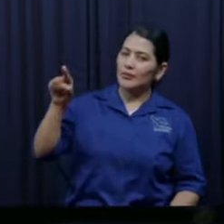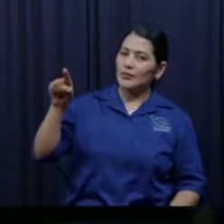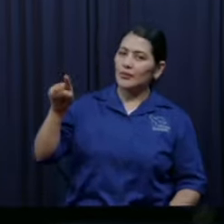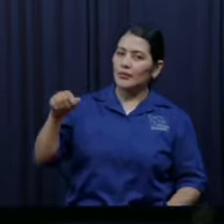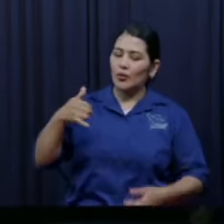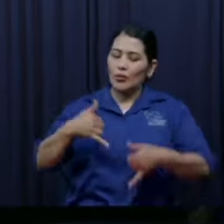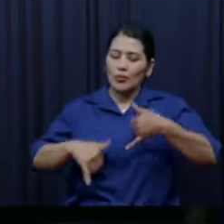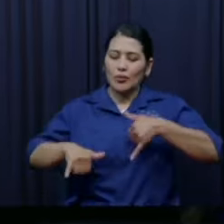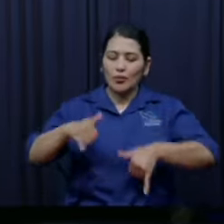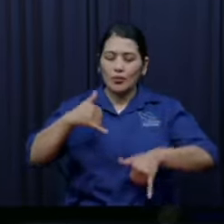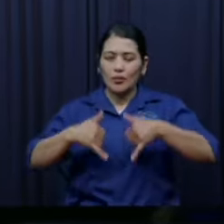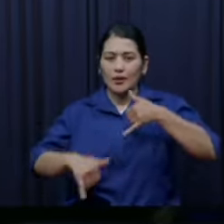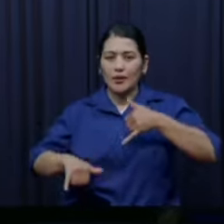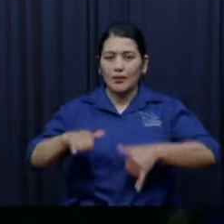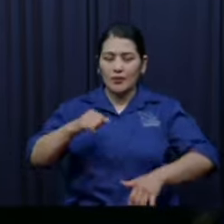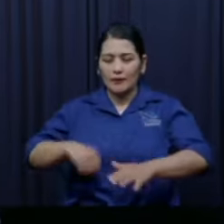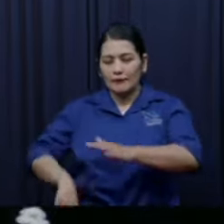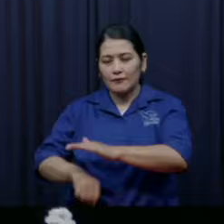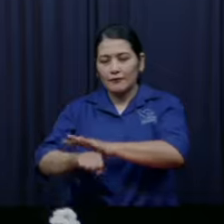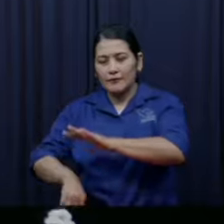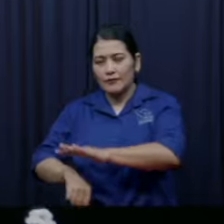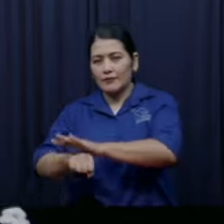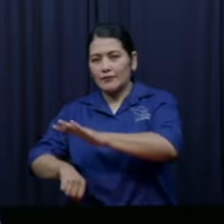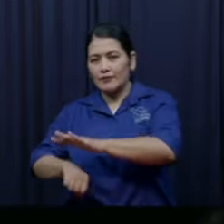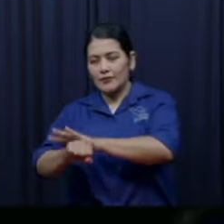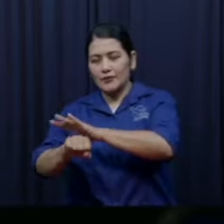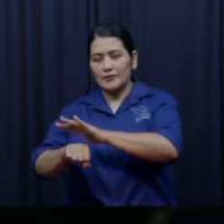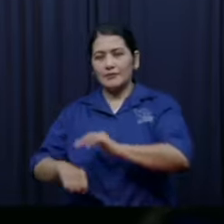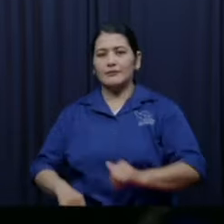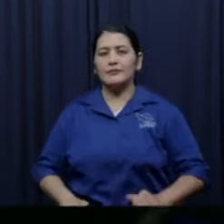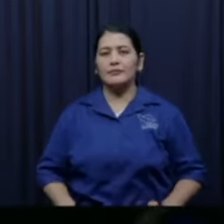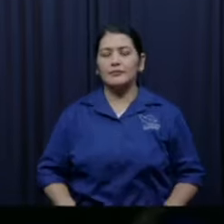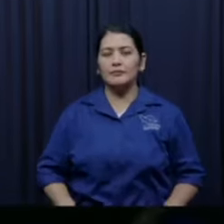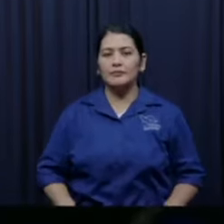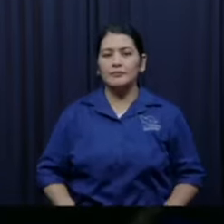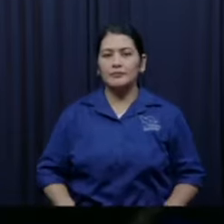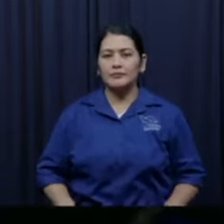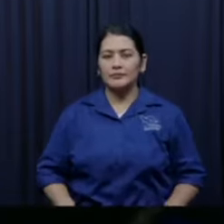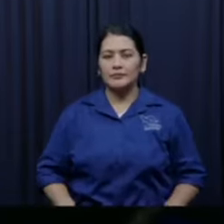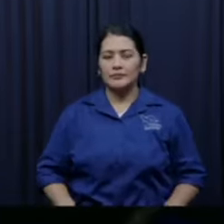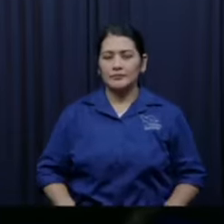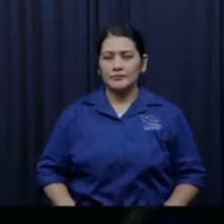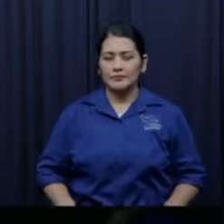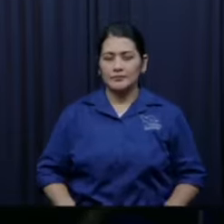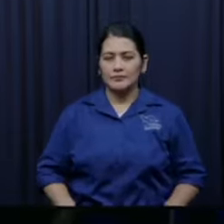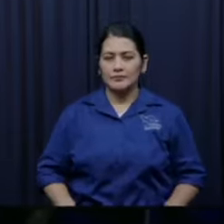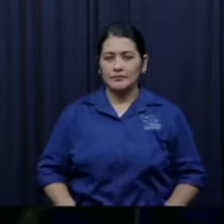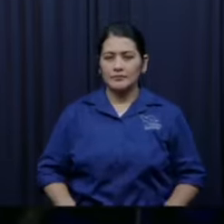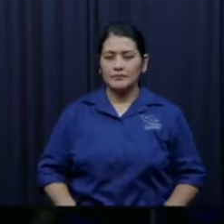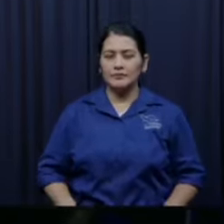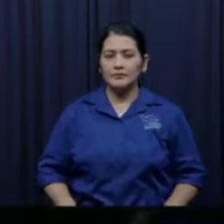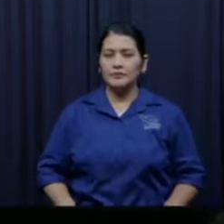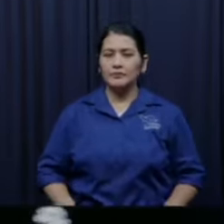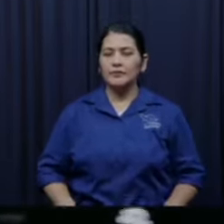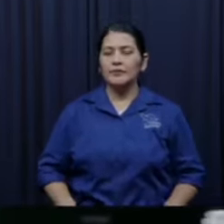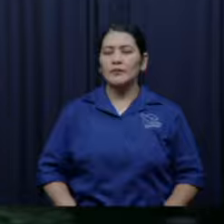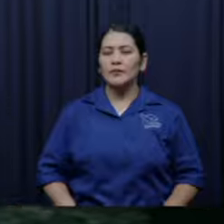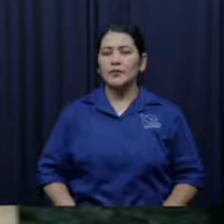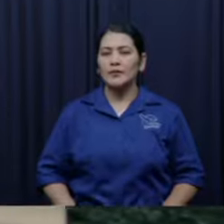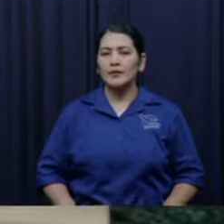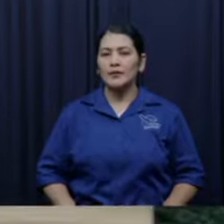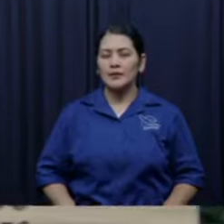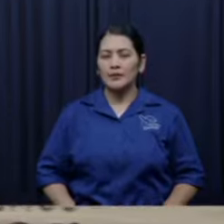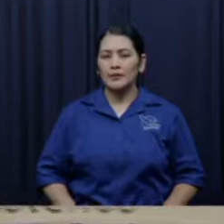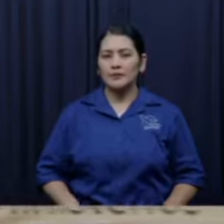estaba viendo y empezaron y empezaron y yo sé que me van a alegar porque yo les vine a contar eso pero como no son los pastores de ustedes su